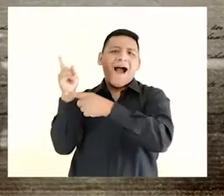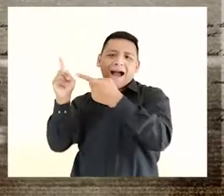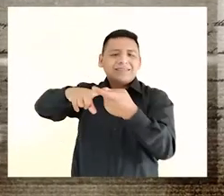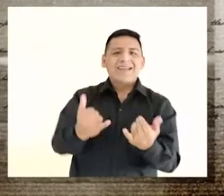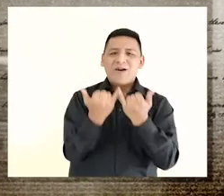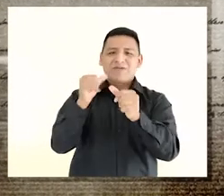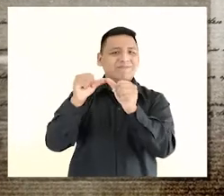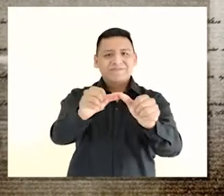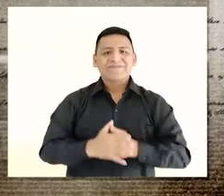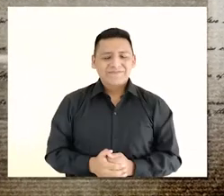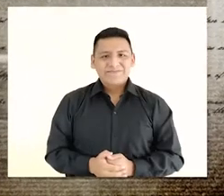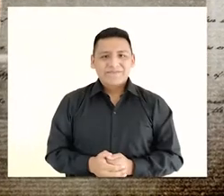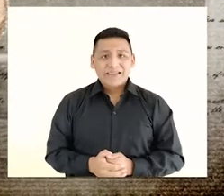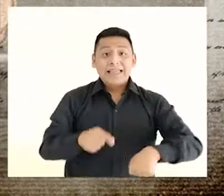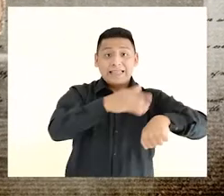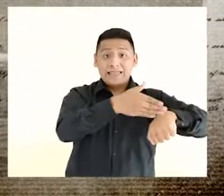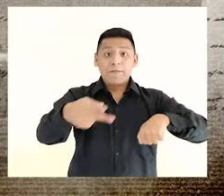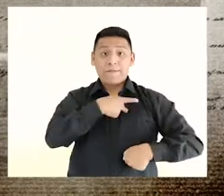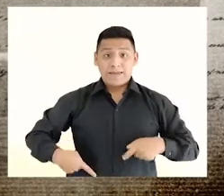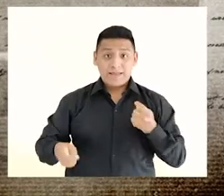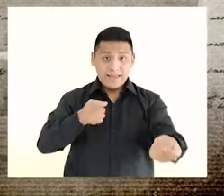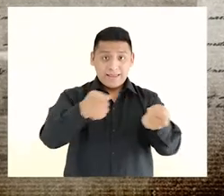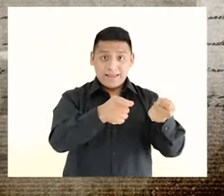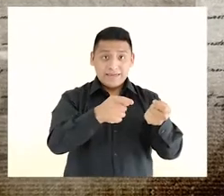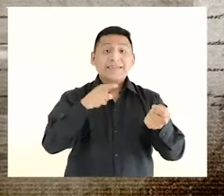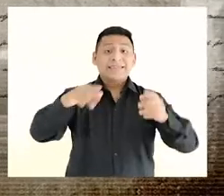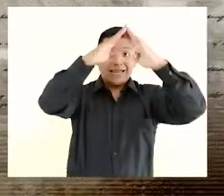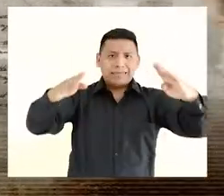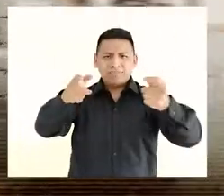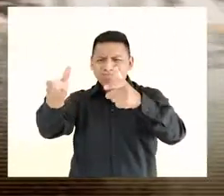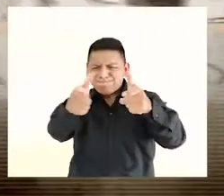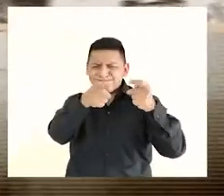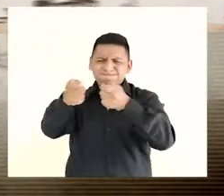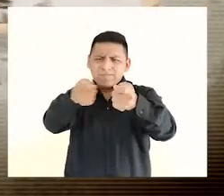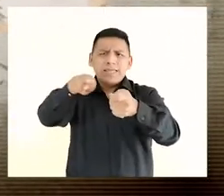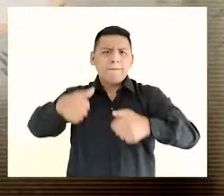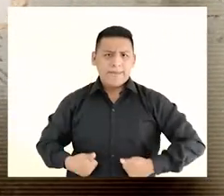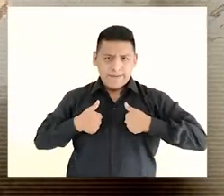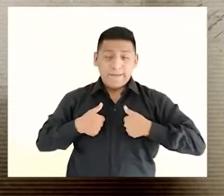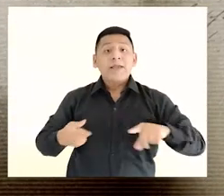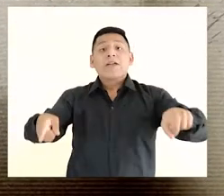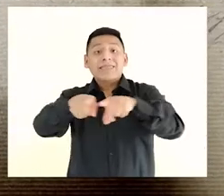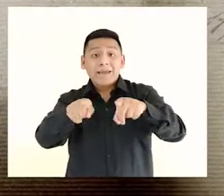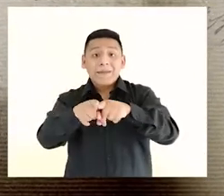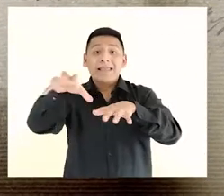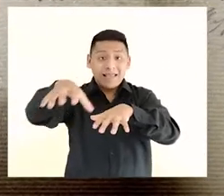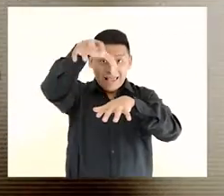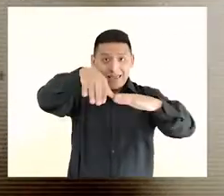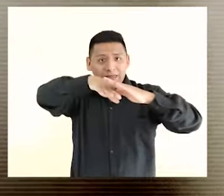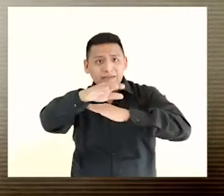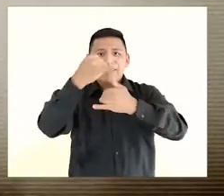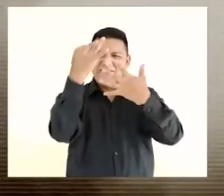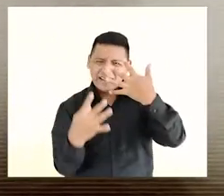sería la misma que hasta hoy sobrevive. Durante la época virreinal no solo fue la Casa de Gobierno y residencia, sino que también